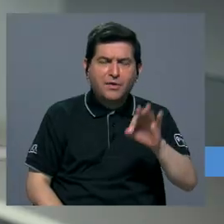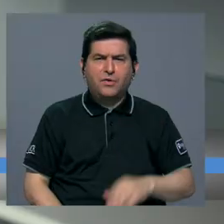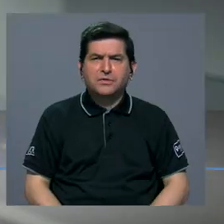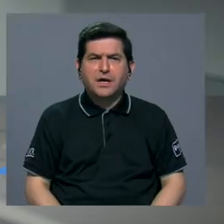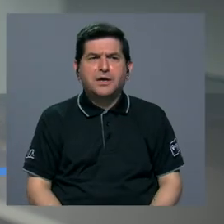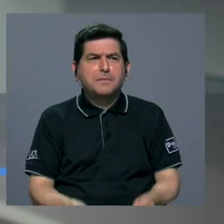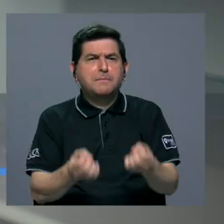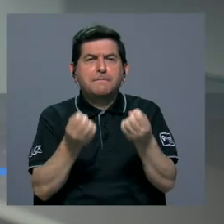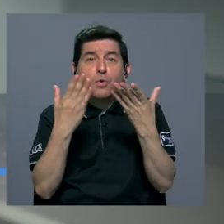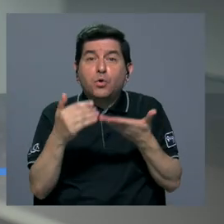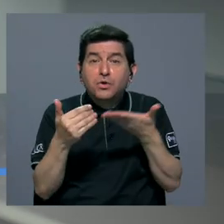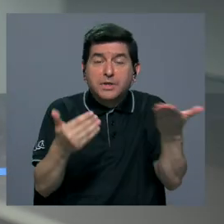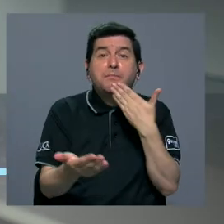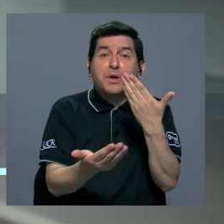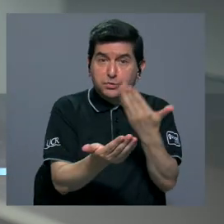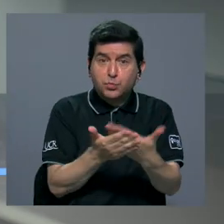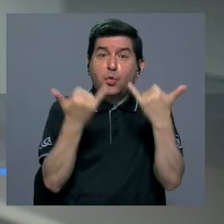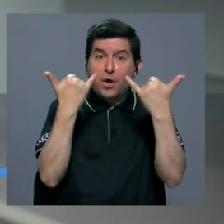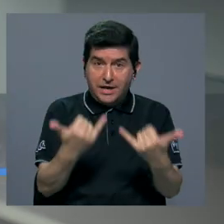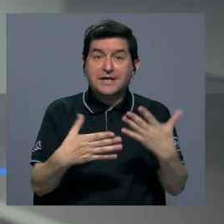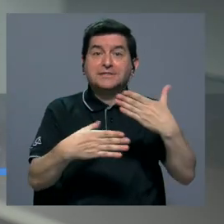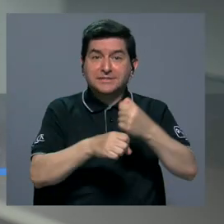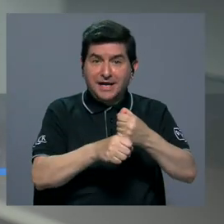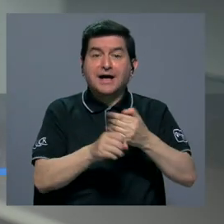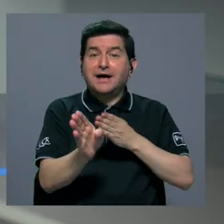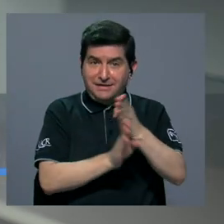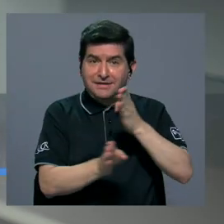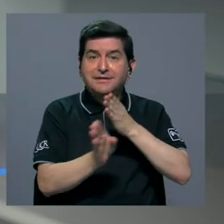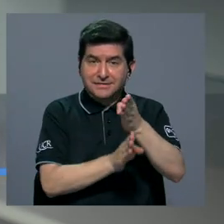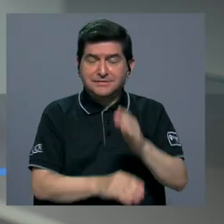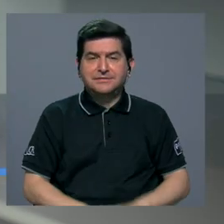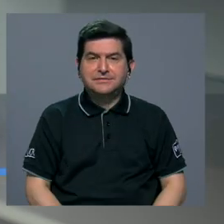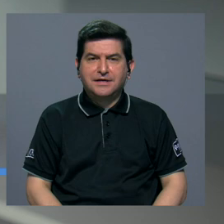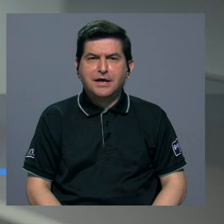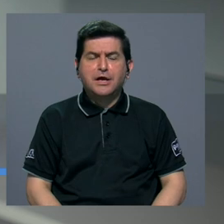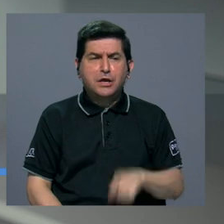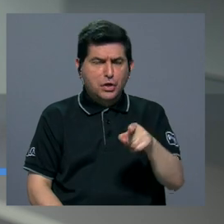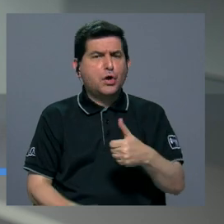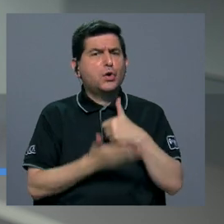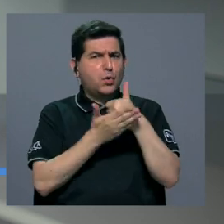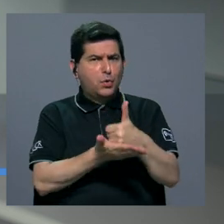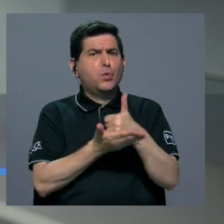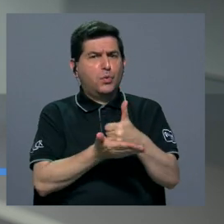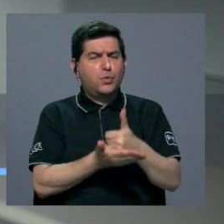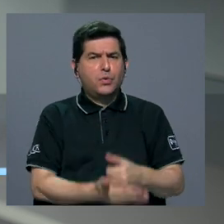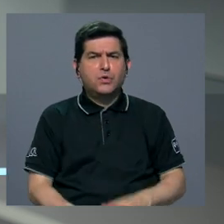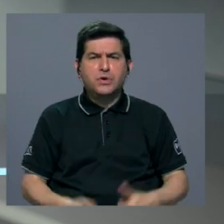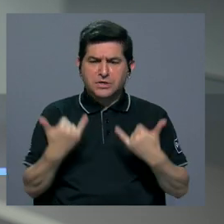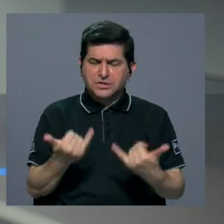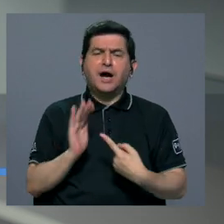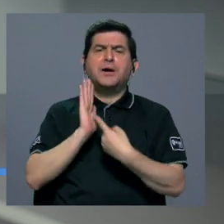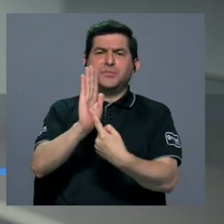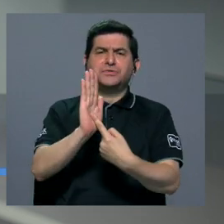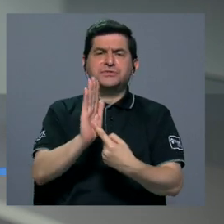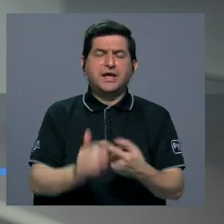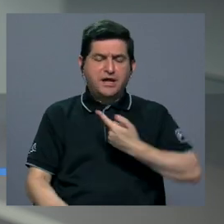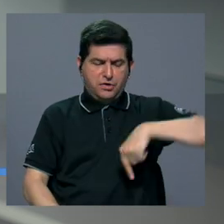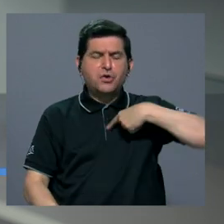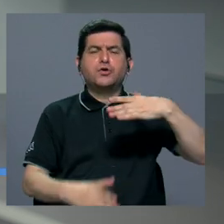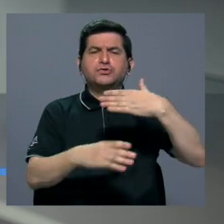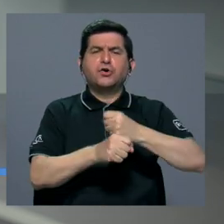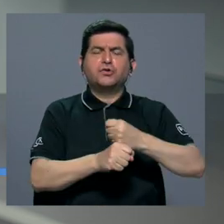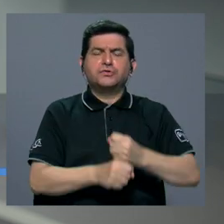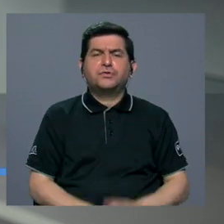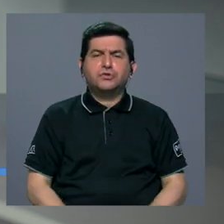Encontramos muchísimas cosas buenas que ya se venían haciendo en la carrera y fue de gran ayuda, la verdad, nada más llegar y mostrar y decir esto es lo que estamos